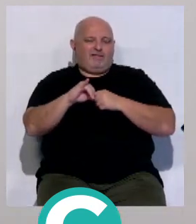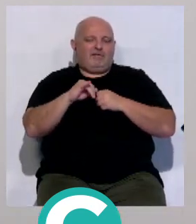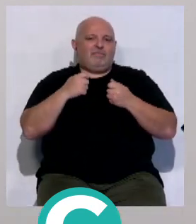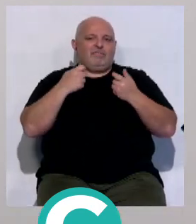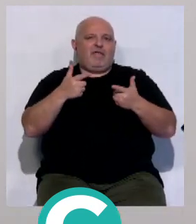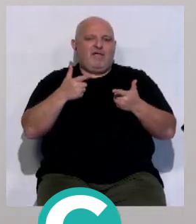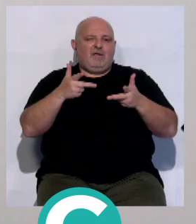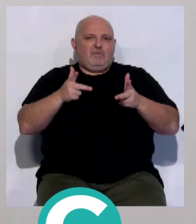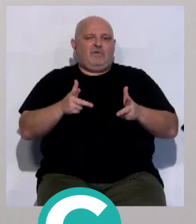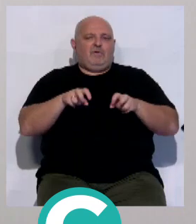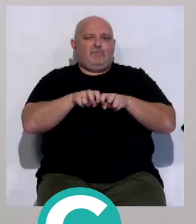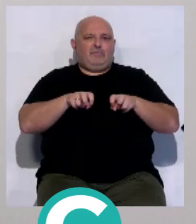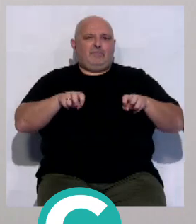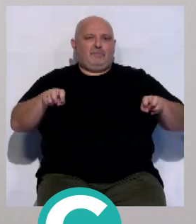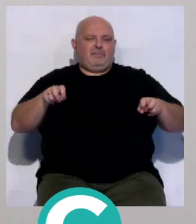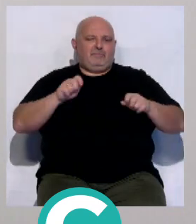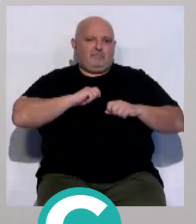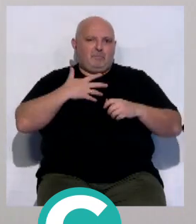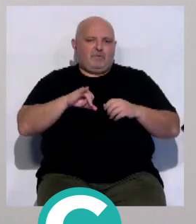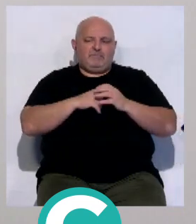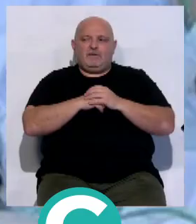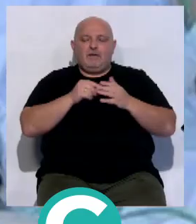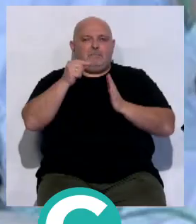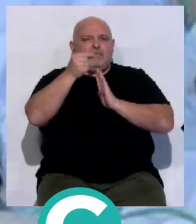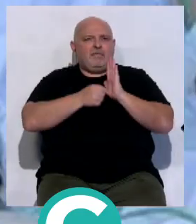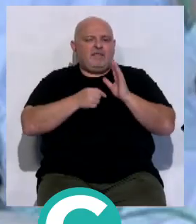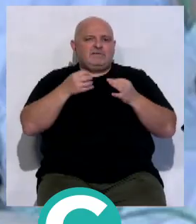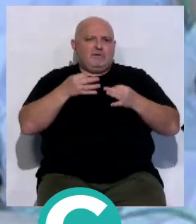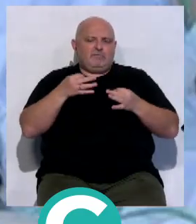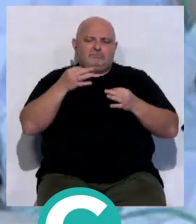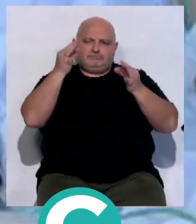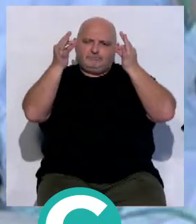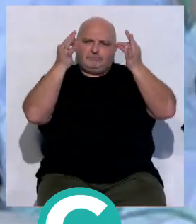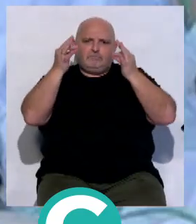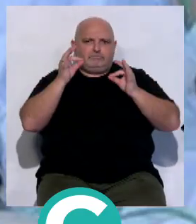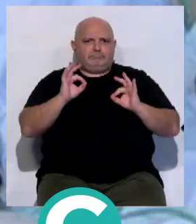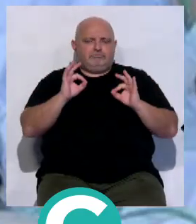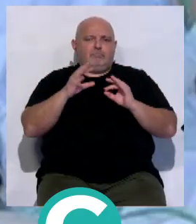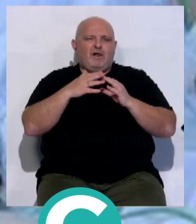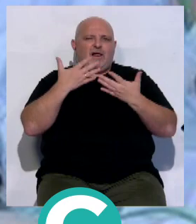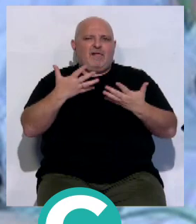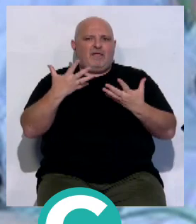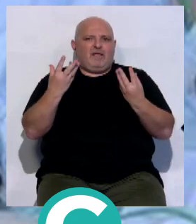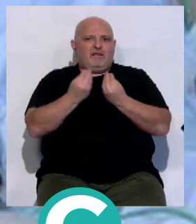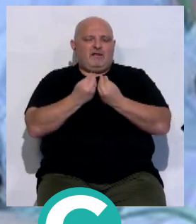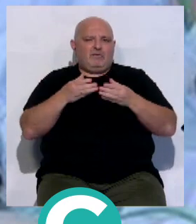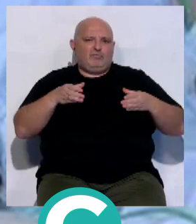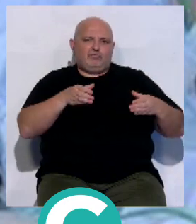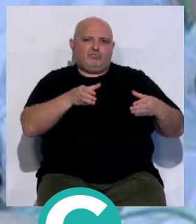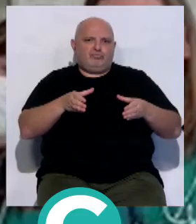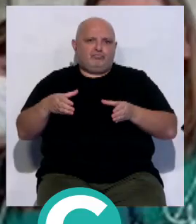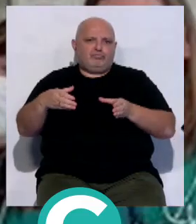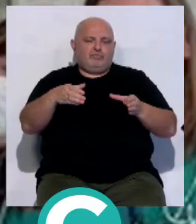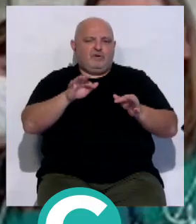sacar al paciente, preservando su intimidad. Las medidas de seguridad son extremas gracias al amplio dispositivo que acompaña a los pacientes